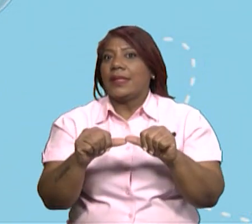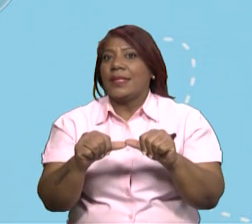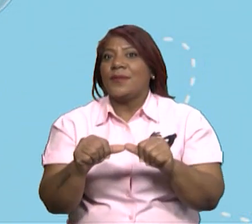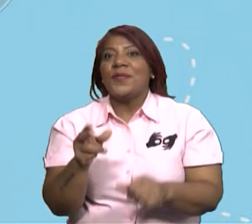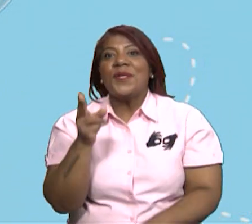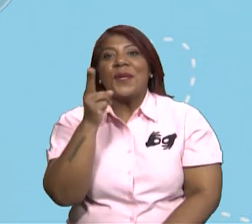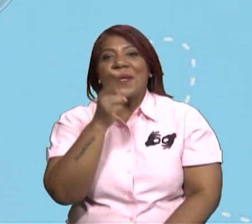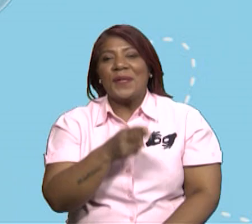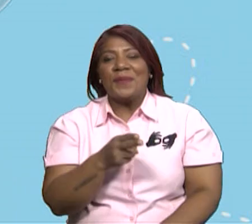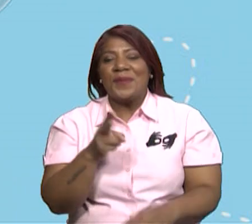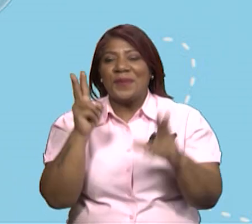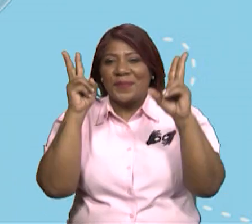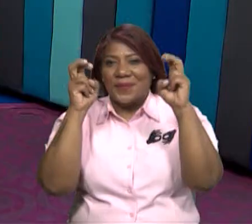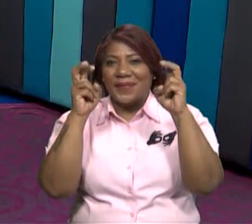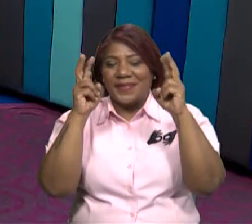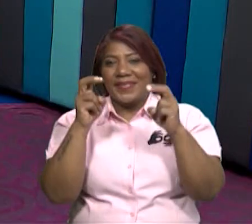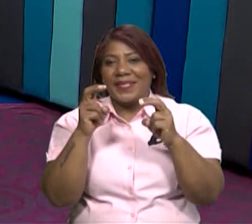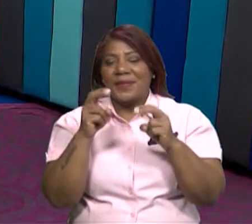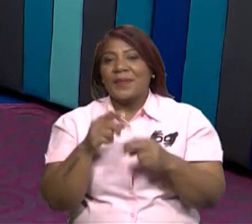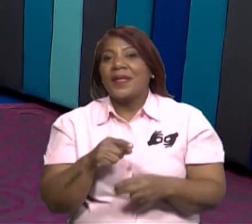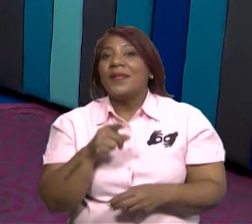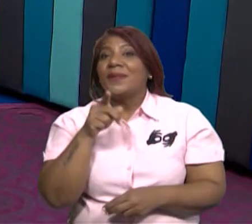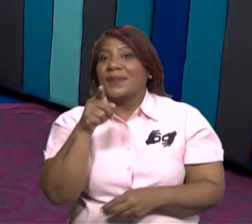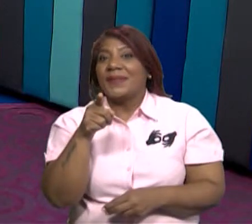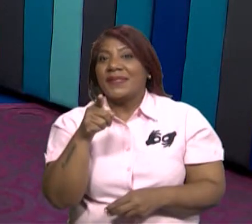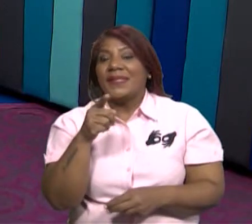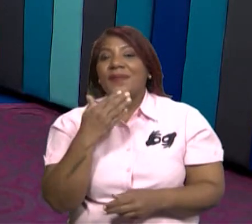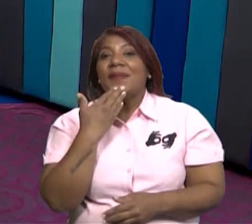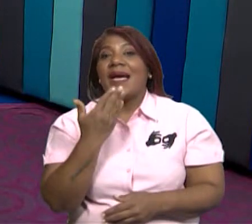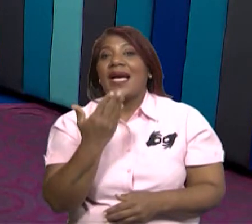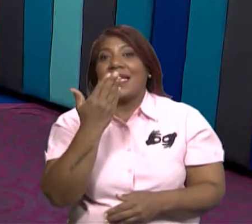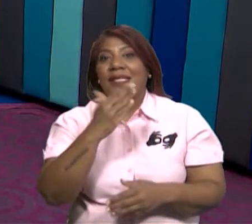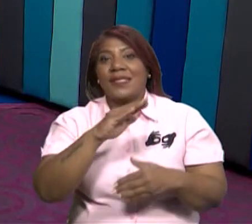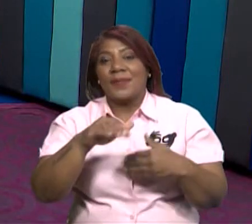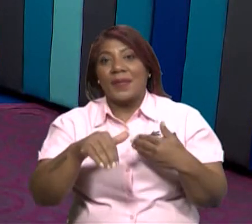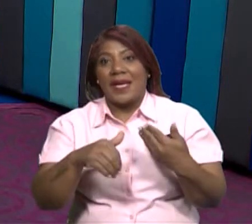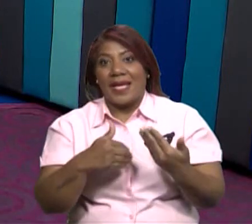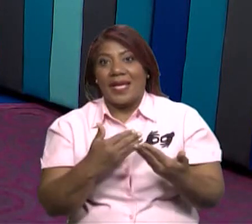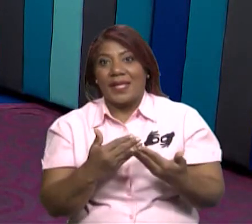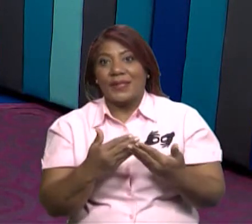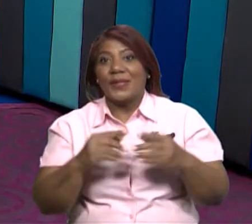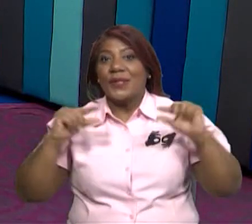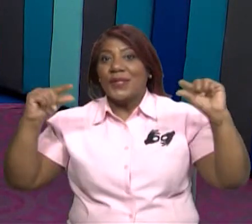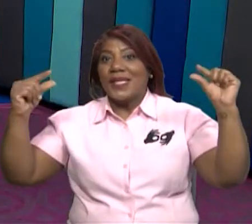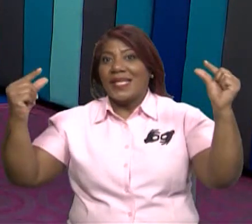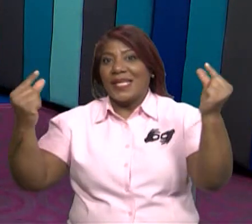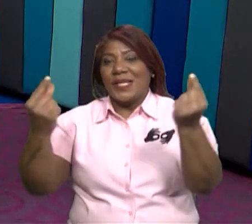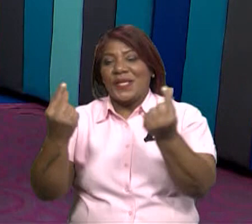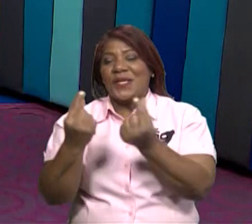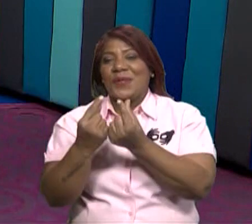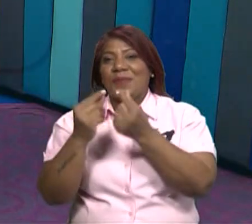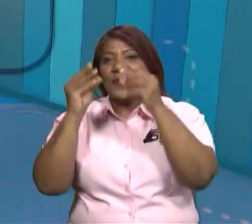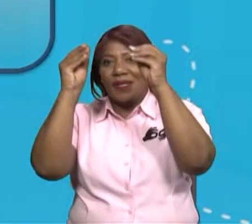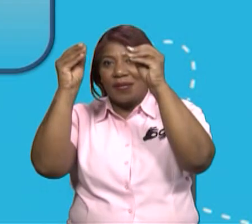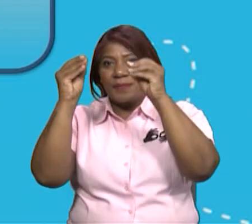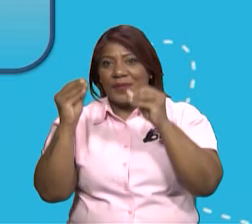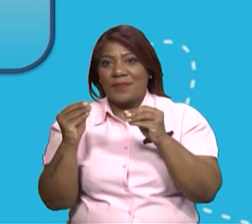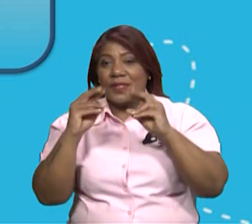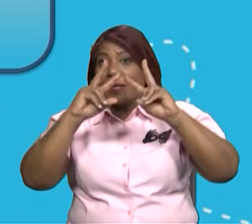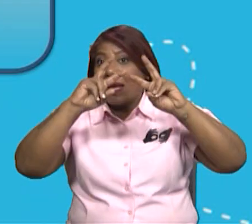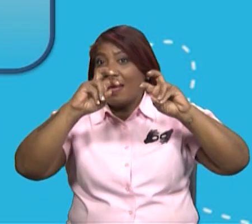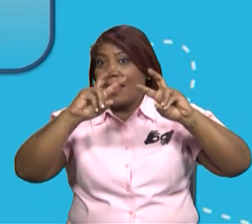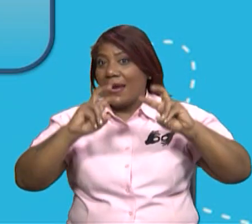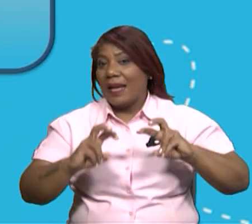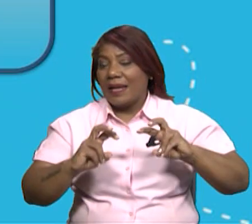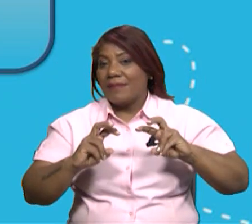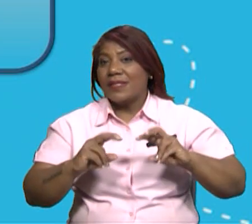Así que mis queridos estudiantes, de esta manera agradecemos a Mario, a Sleidy, a Josefina, a Nedelka, a Azalia por